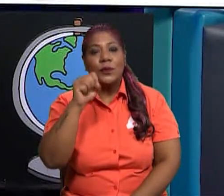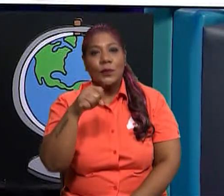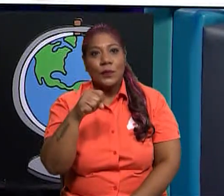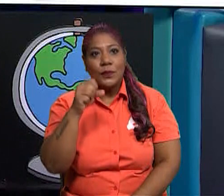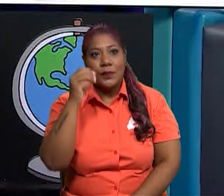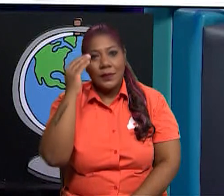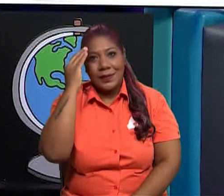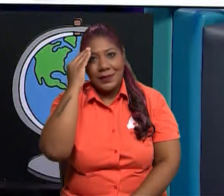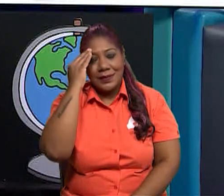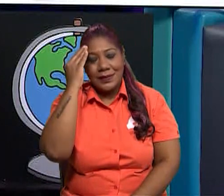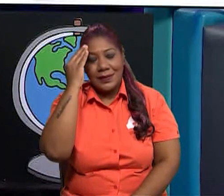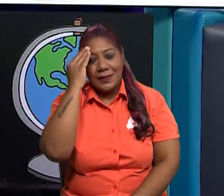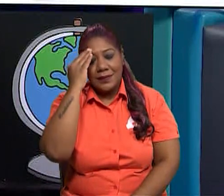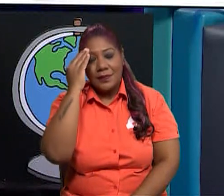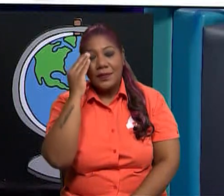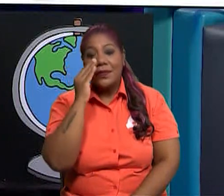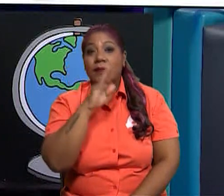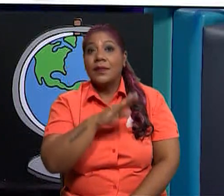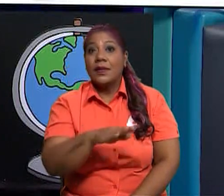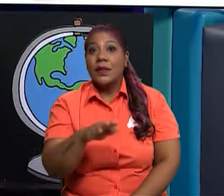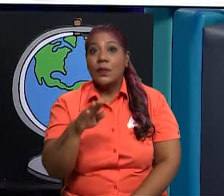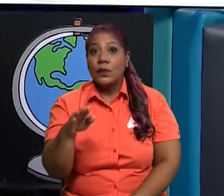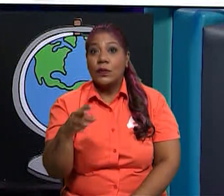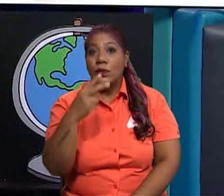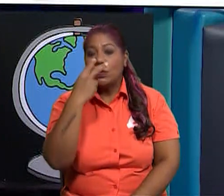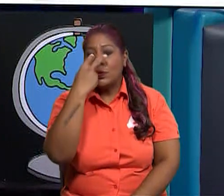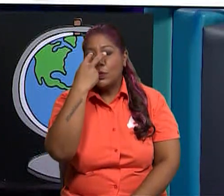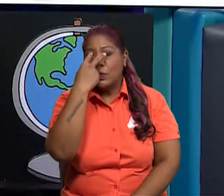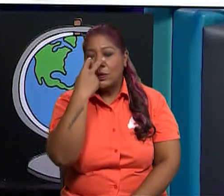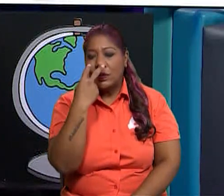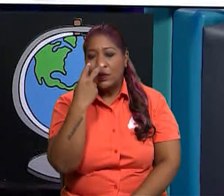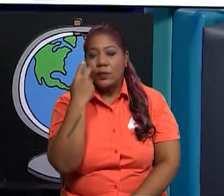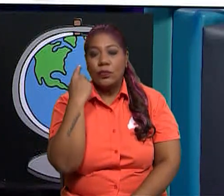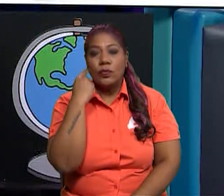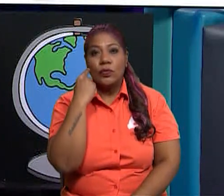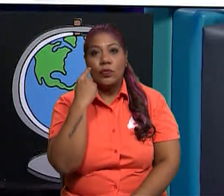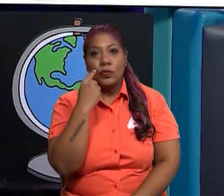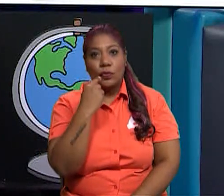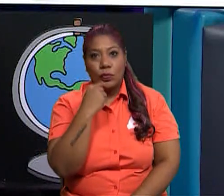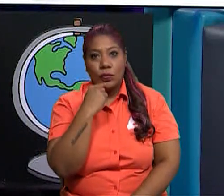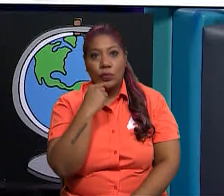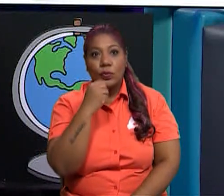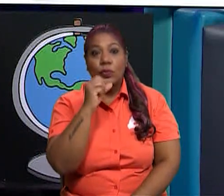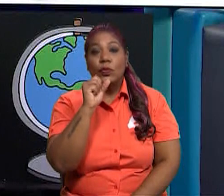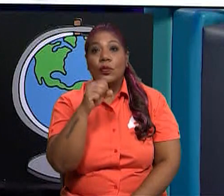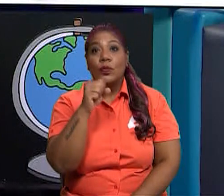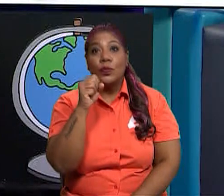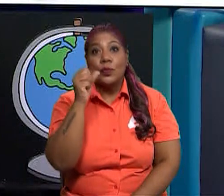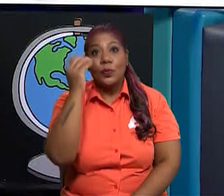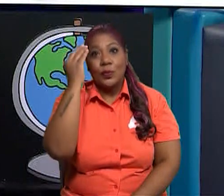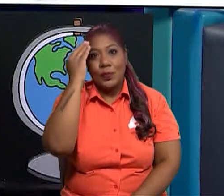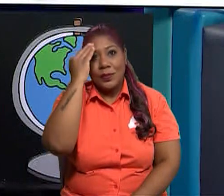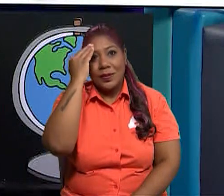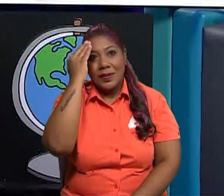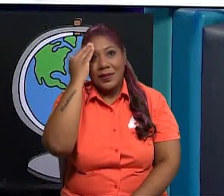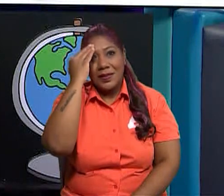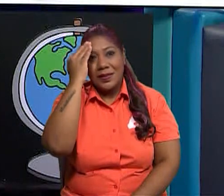estrategia. Mamá, presten atención para que puedan ayudar a los niños a identificar el acento